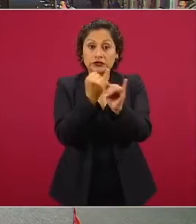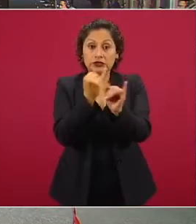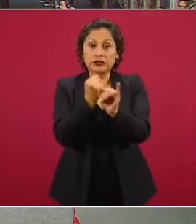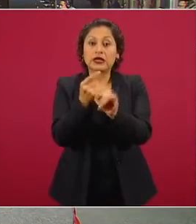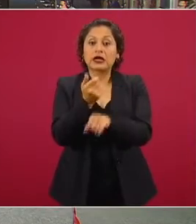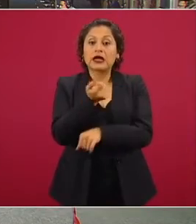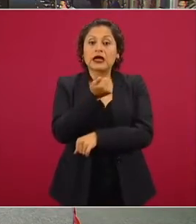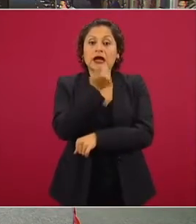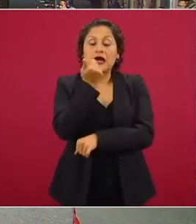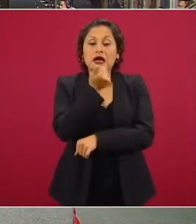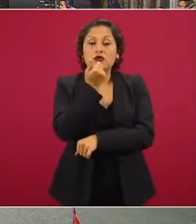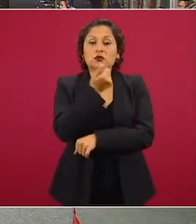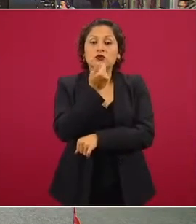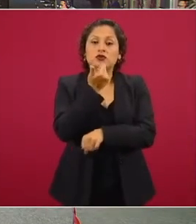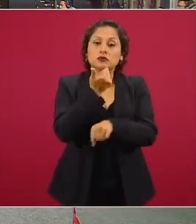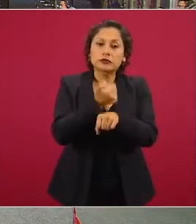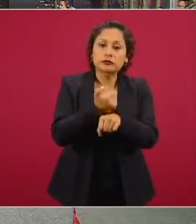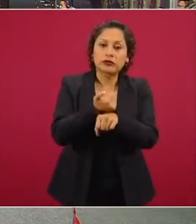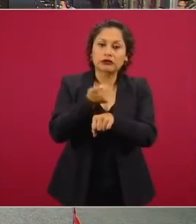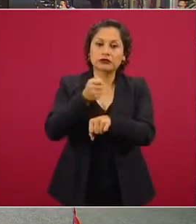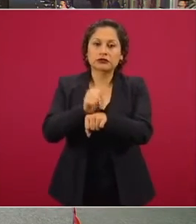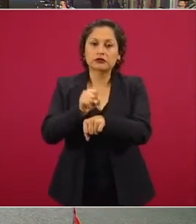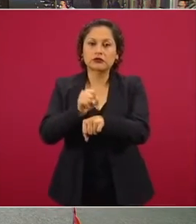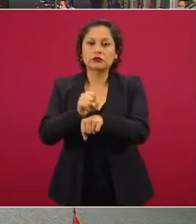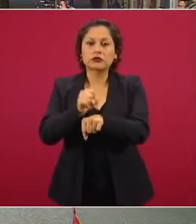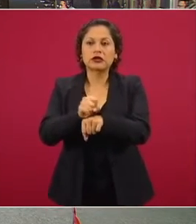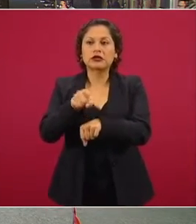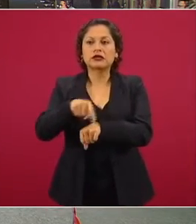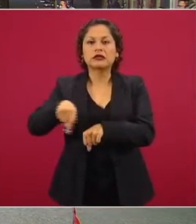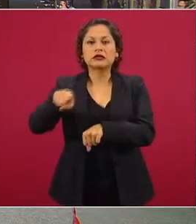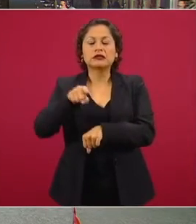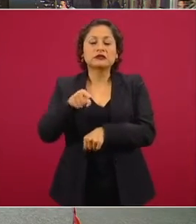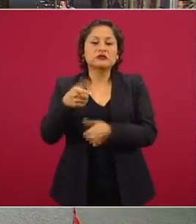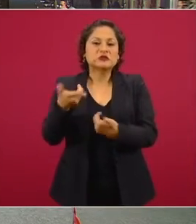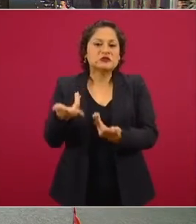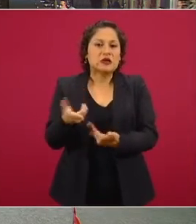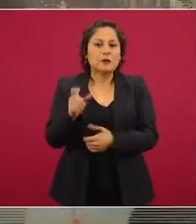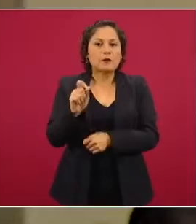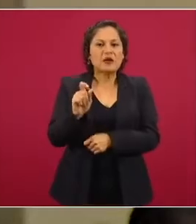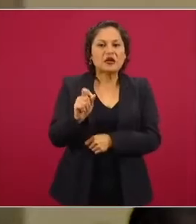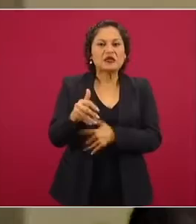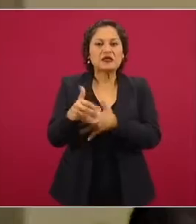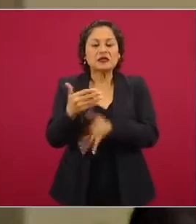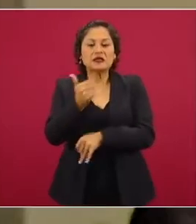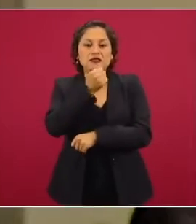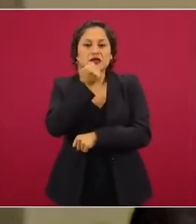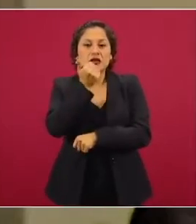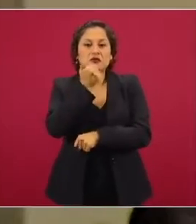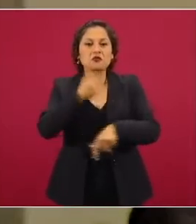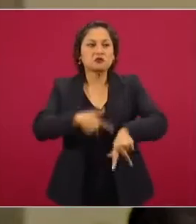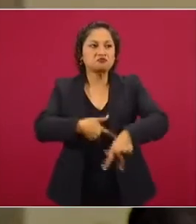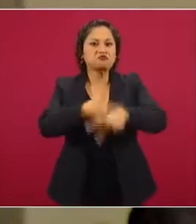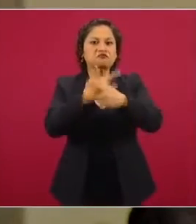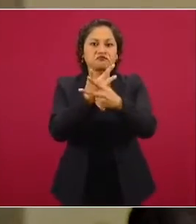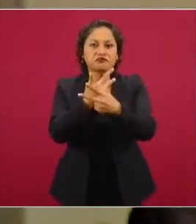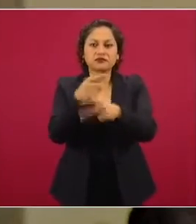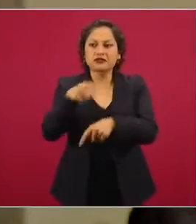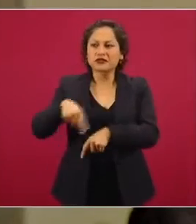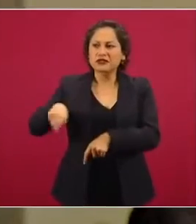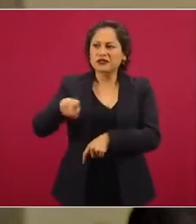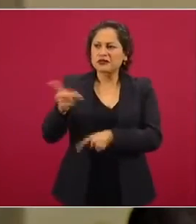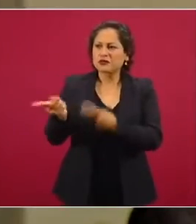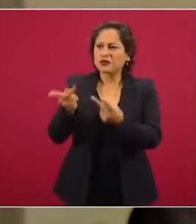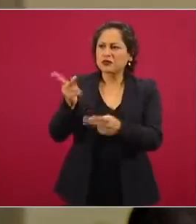y secundaria de 50 alumnos y solamente se conectan a máximo 20, hasta 15 se llegan a conectar. Y nos dicen que es por la falta de